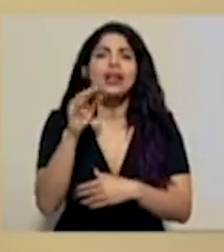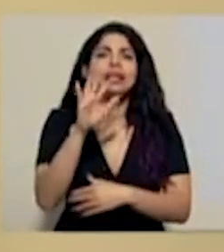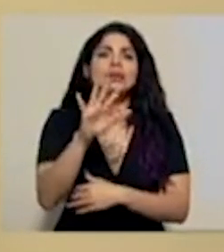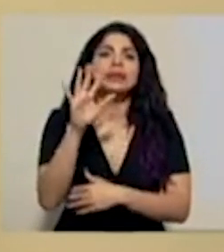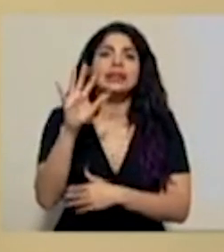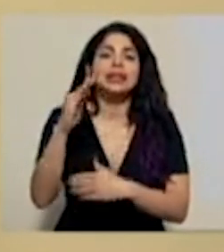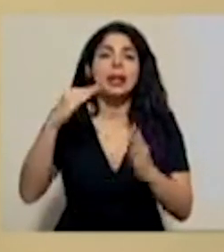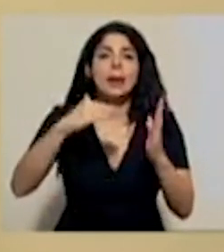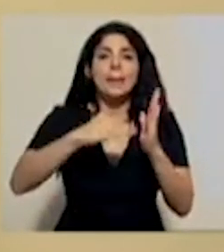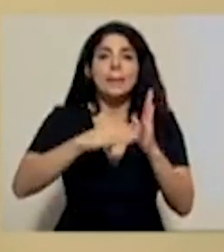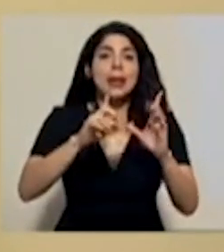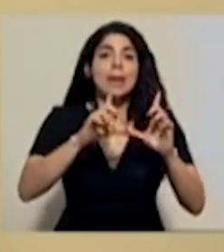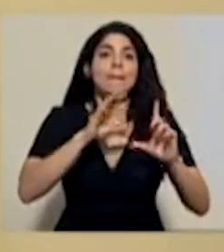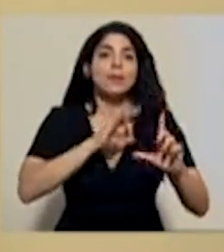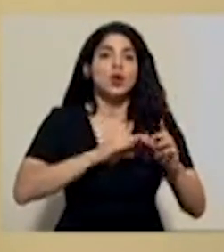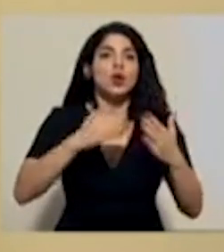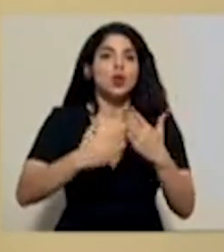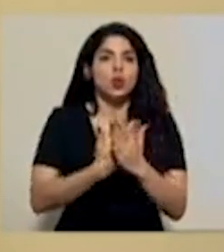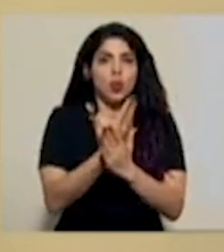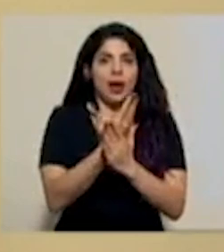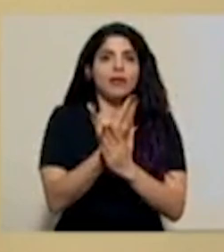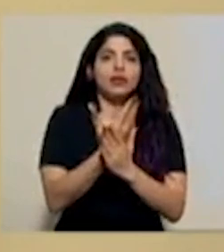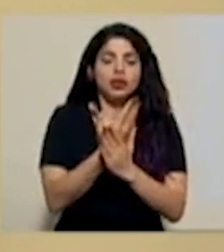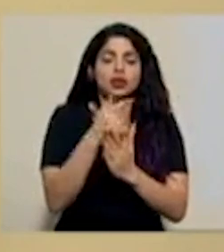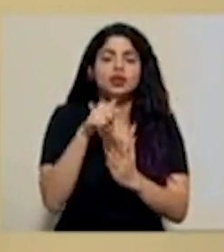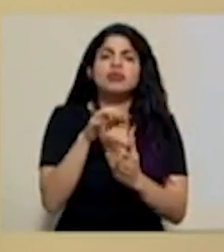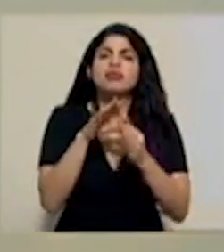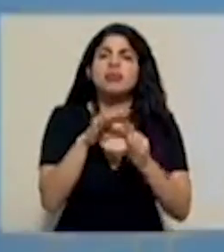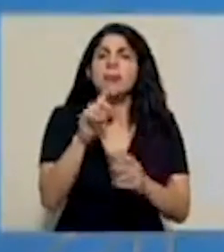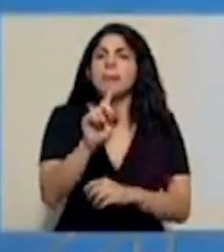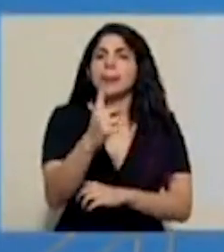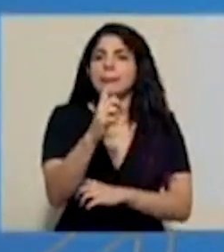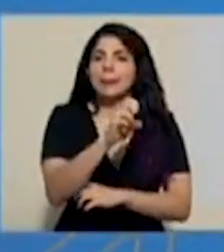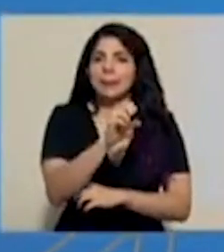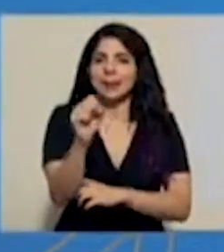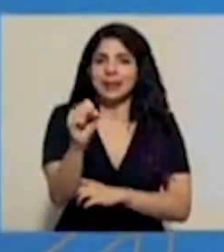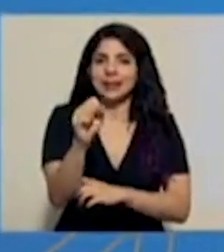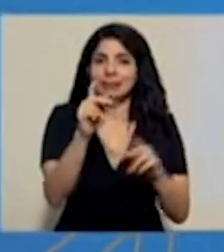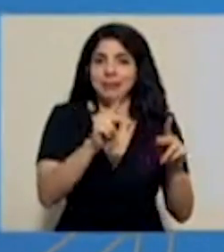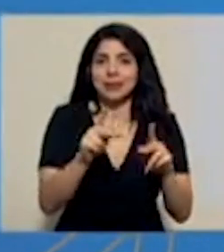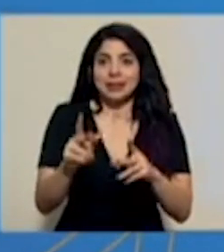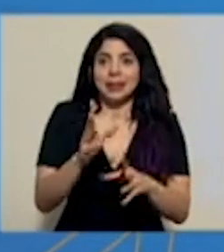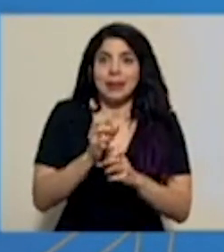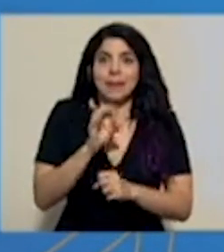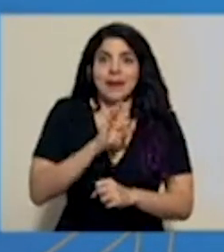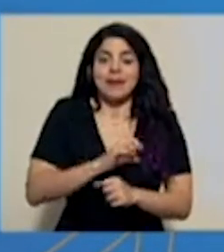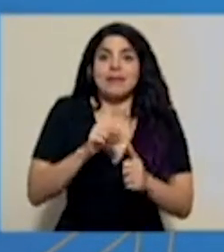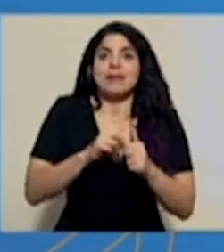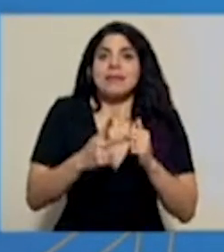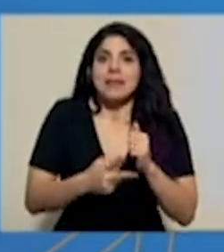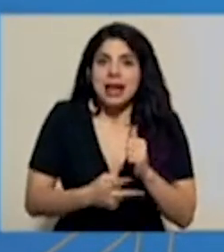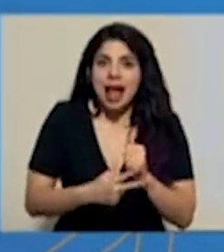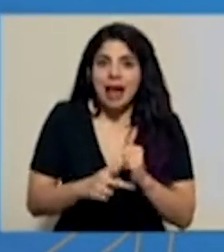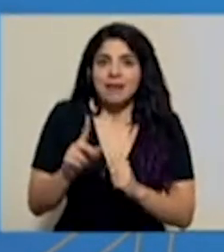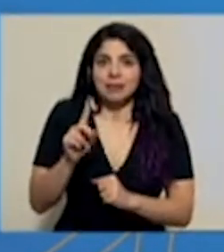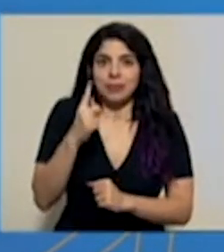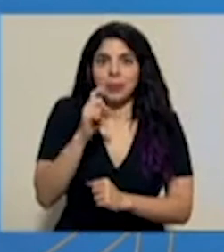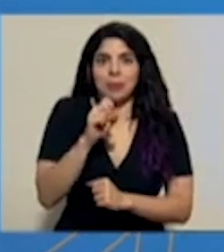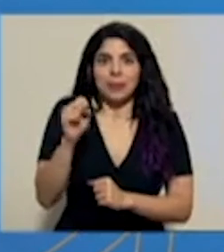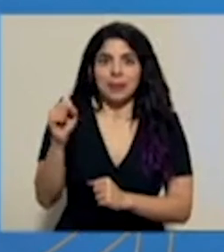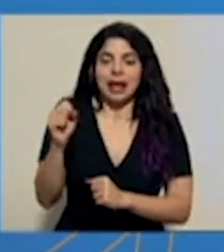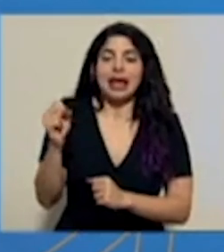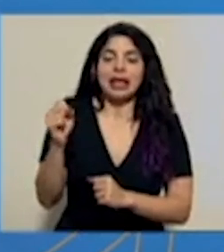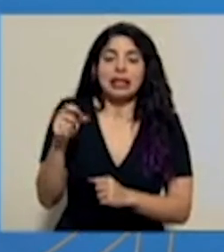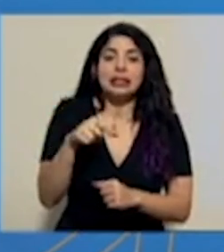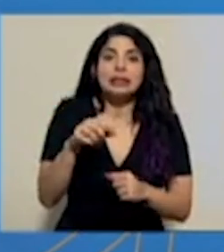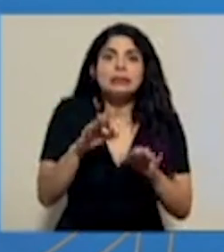mil bonos nuevos correspondiente al primer mes de las personas beneficiarias. Esto es muy importante porque estamos